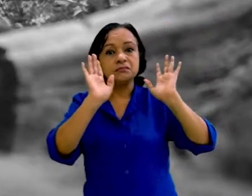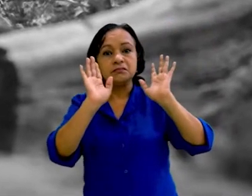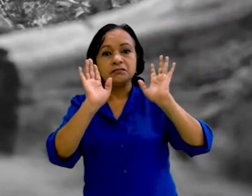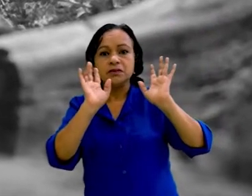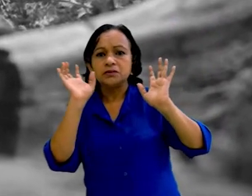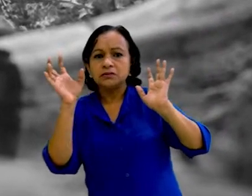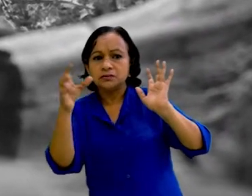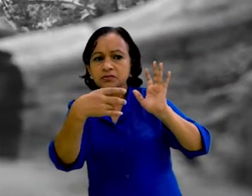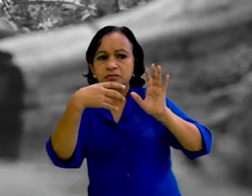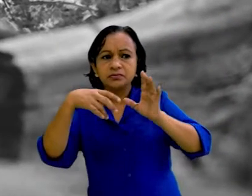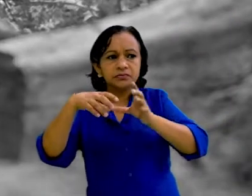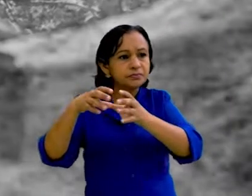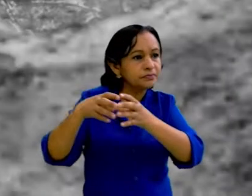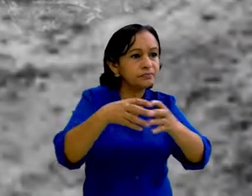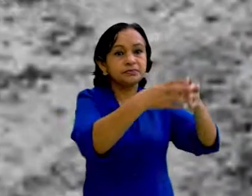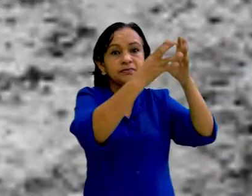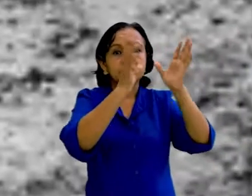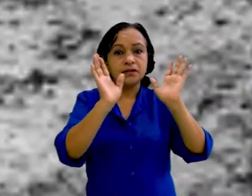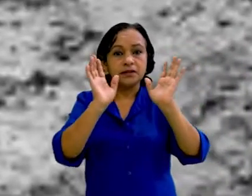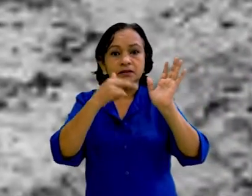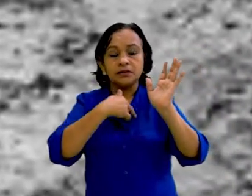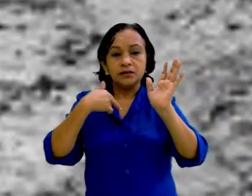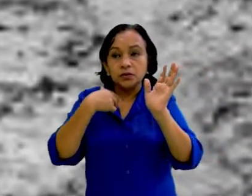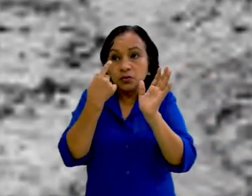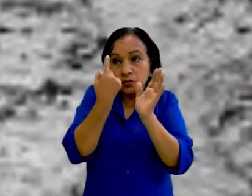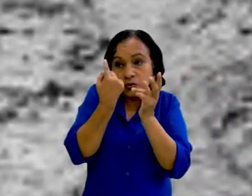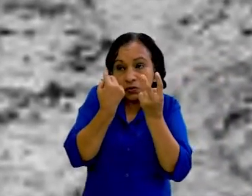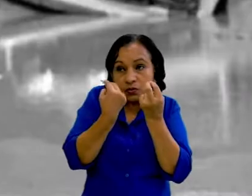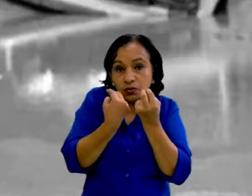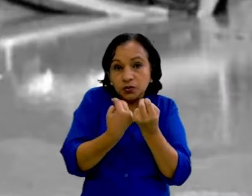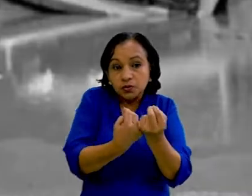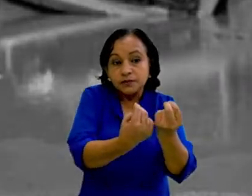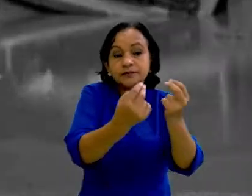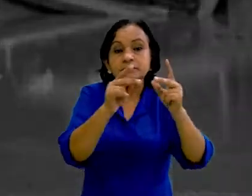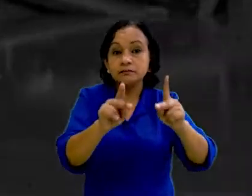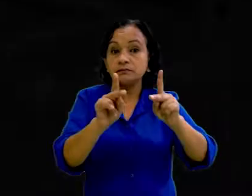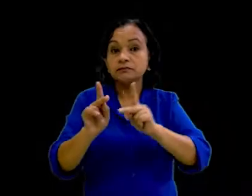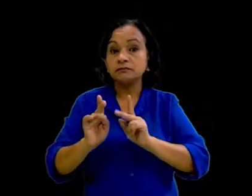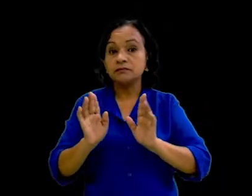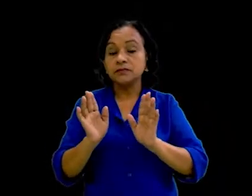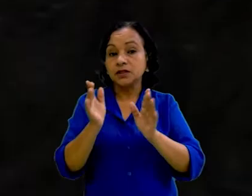fieras salieron de sus guaridas para ir a meterse, inermes y agachadas, a las viviendas de los hombres.